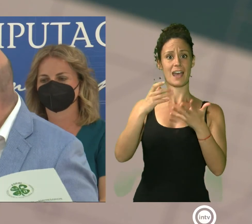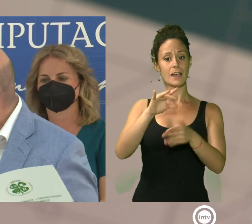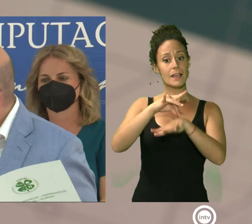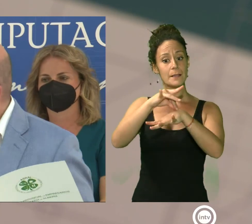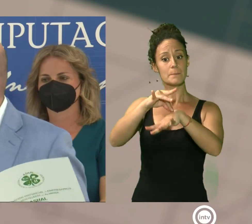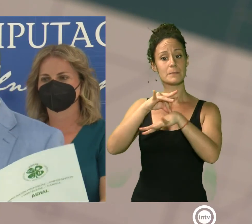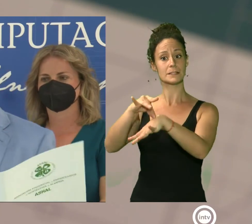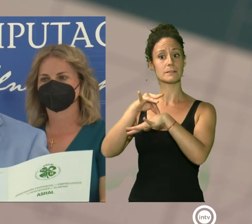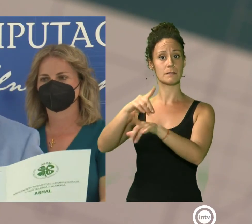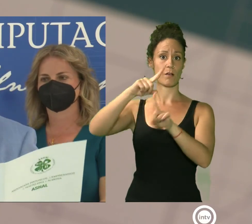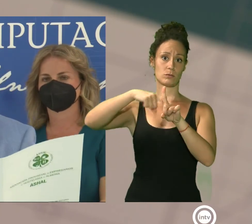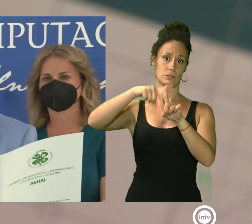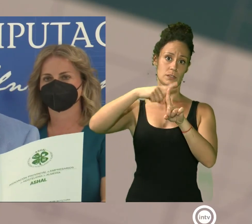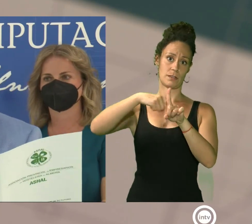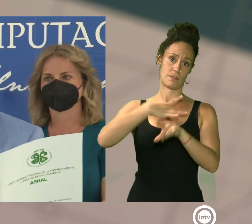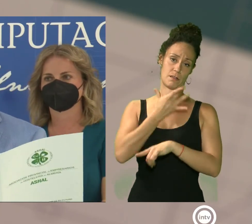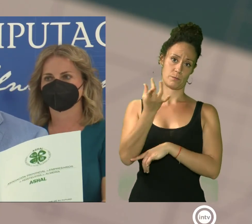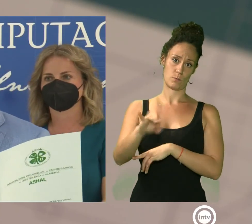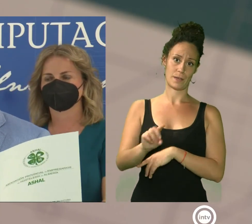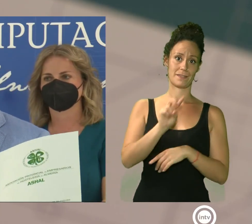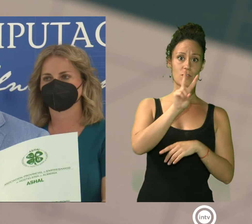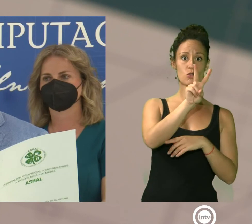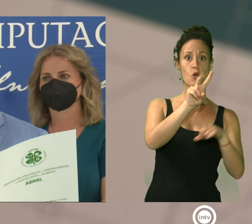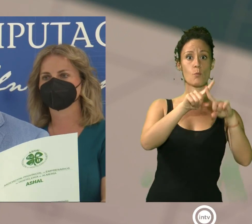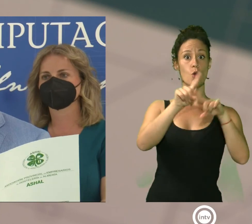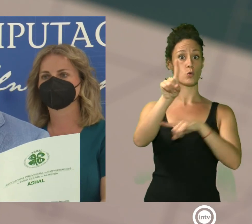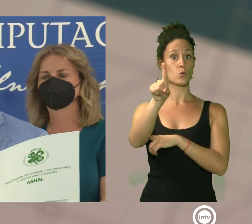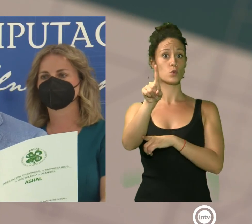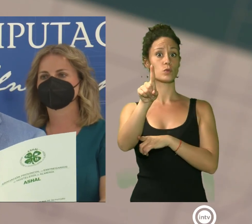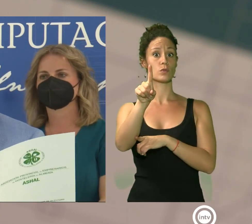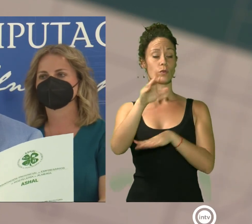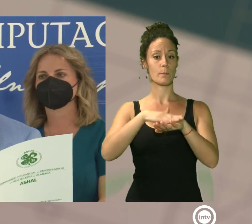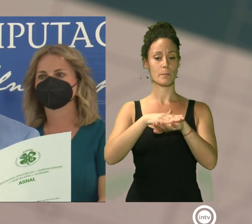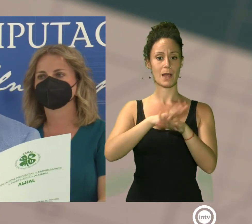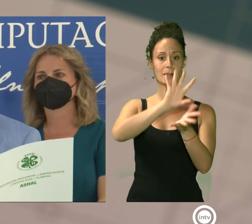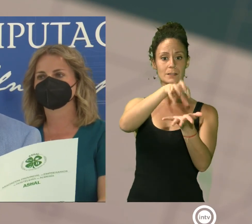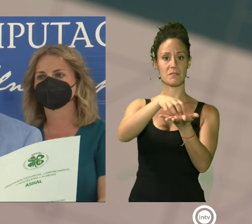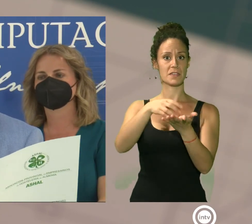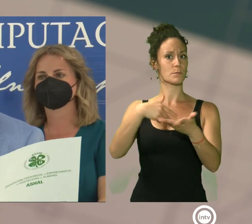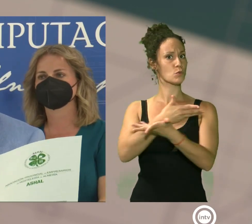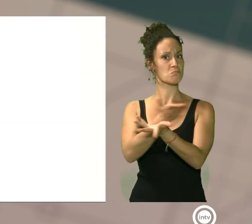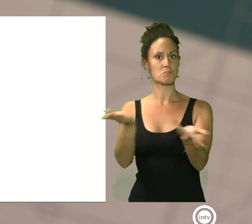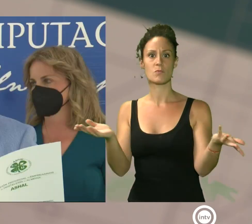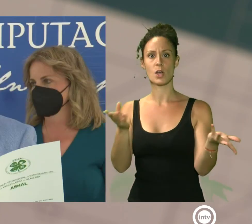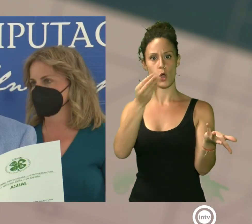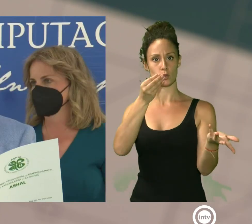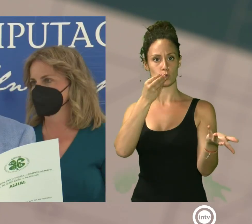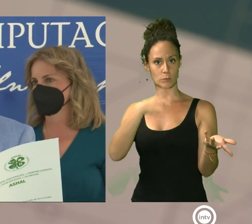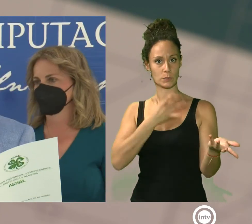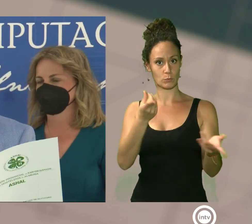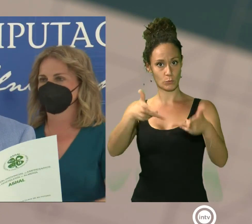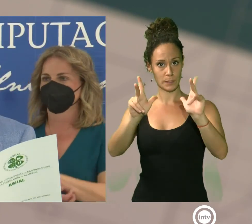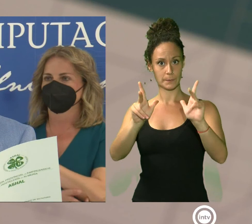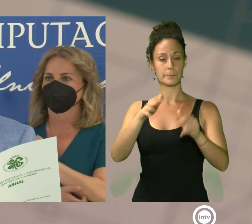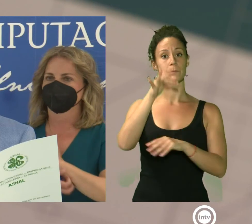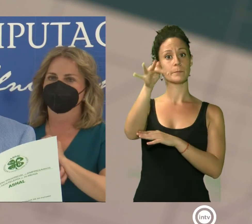de dos por uno, para consumir en cualquiera de los establecimientos participantes en esta ruta. Además, todo